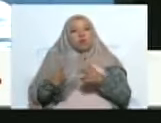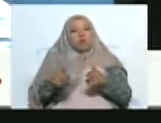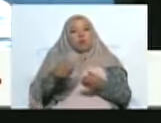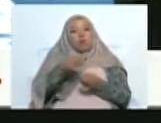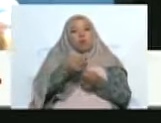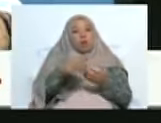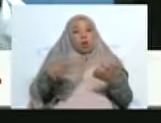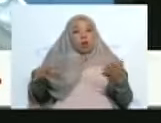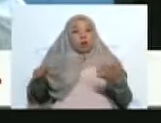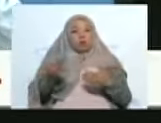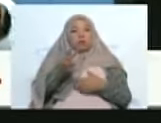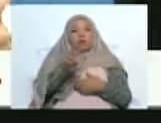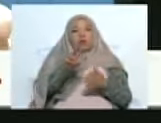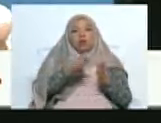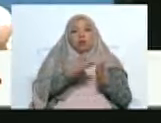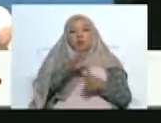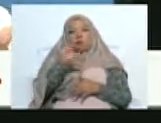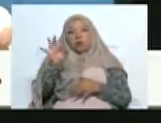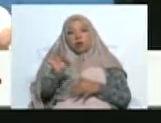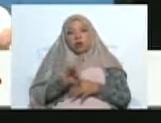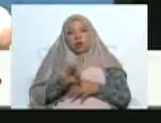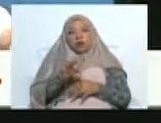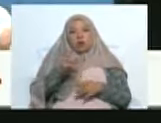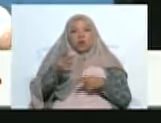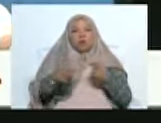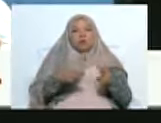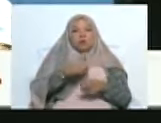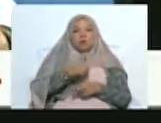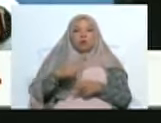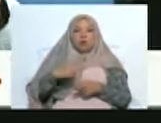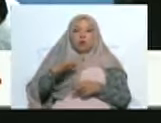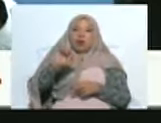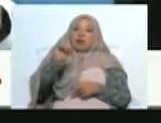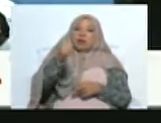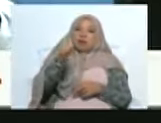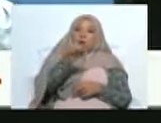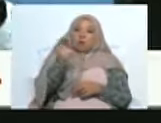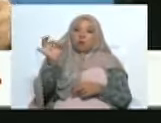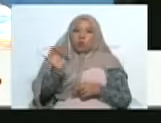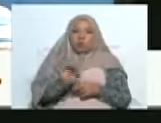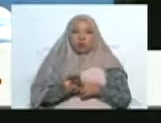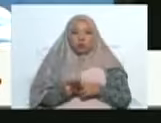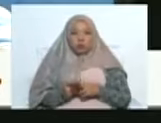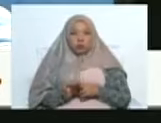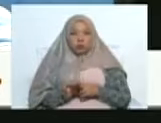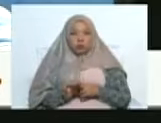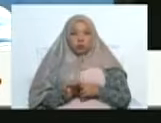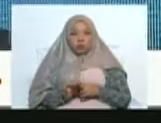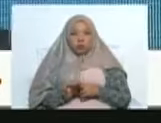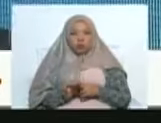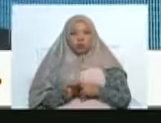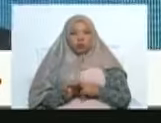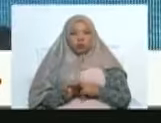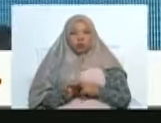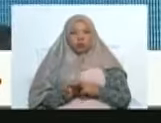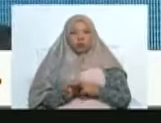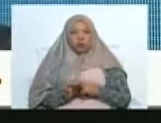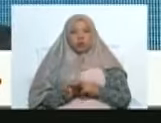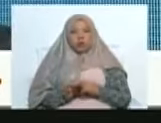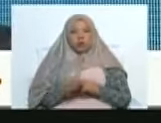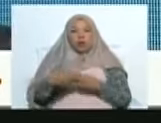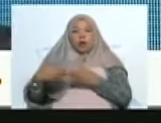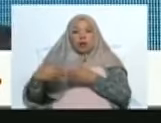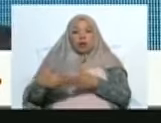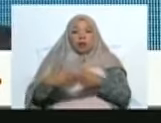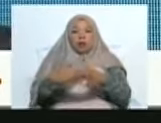25%, el transporte privado 10%, el transporte marítimo